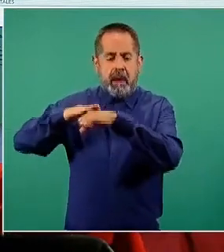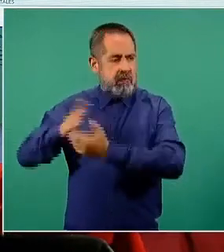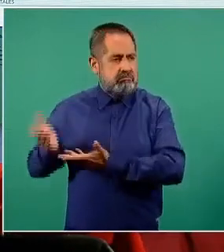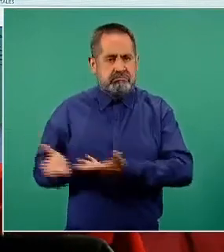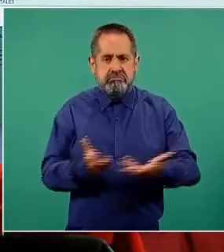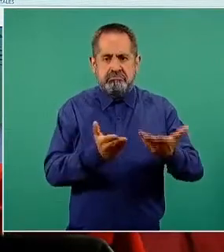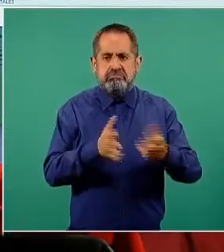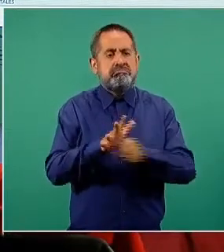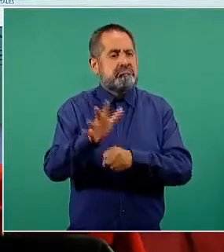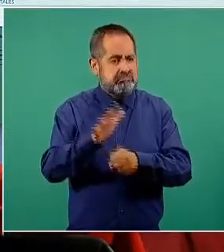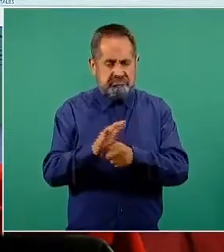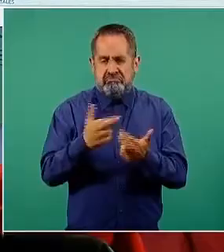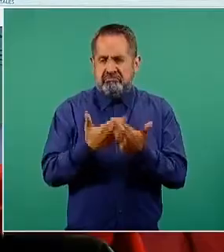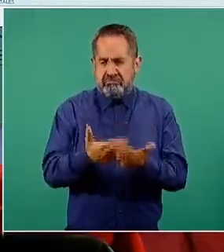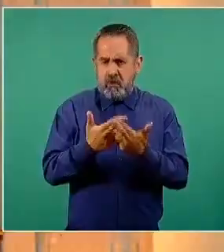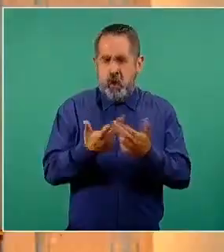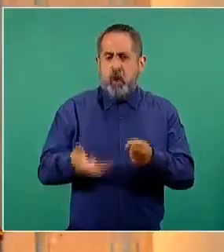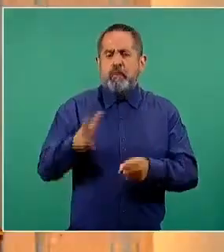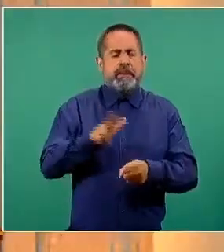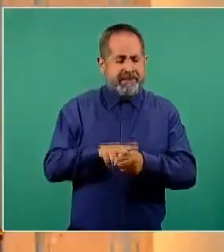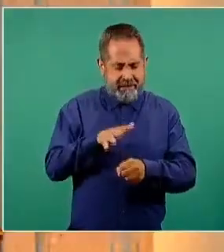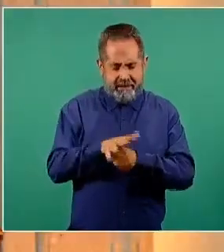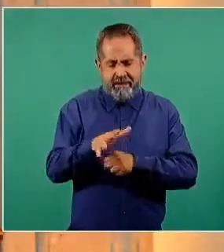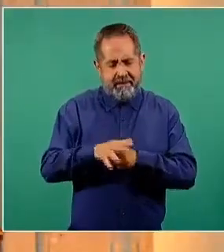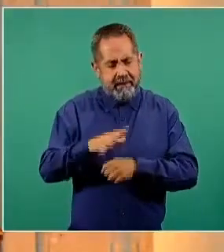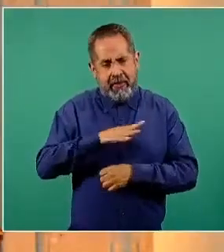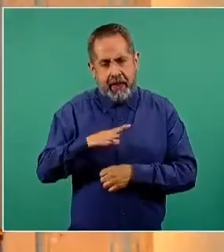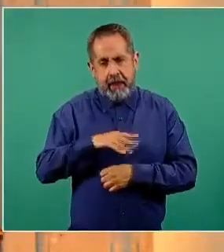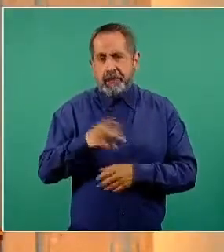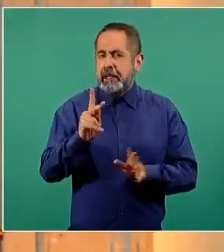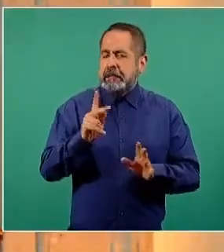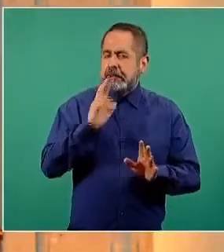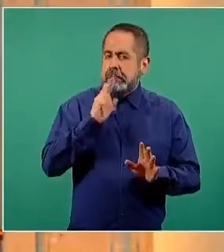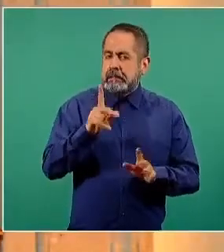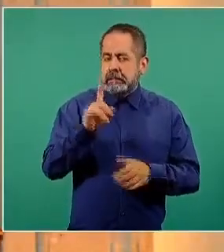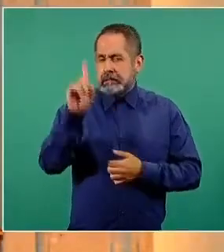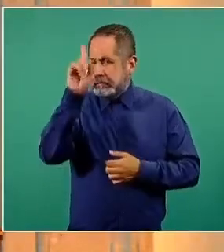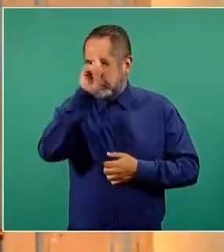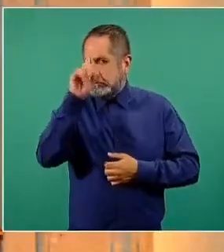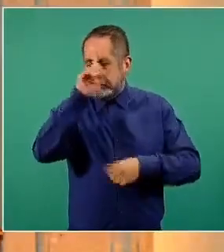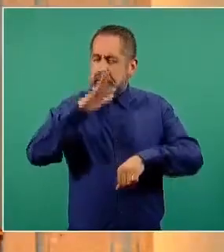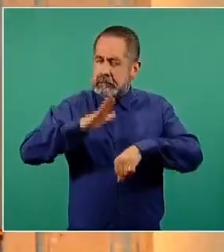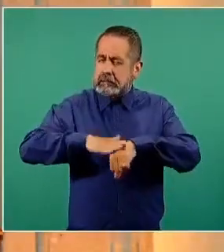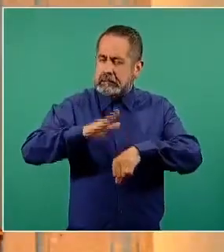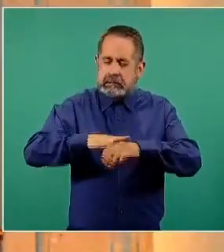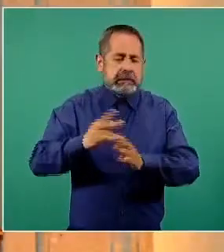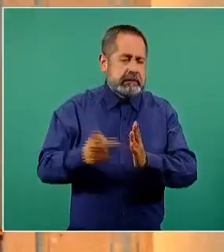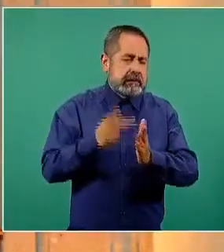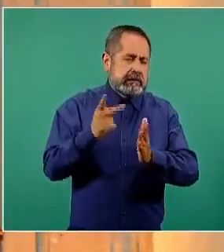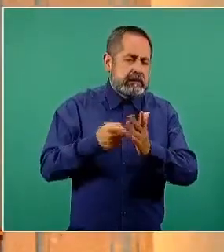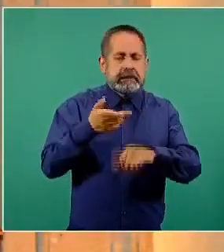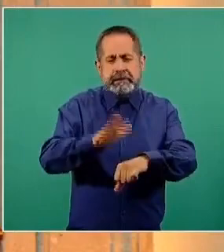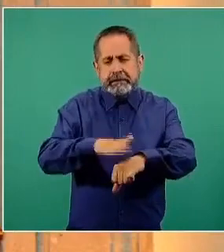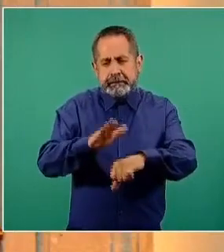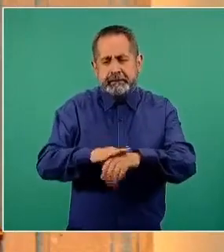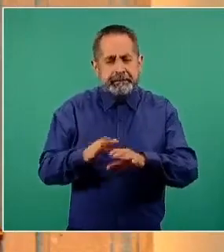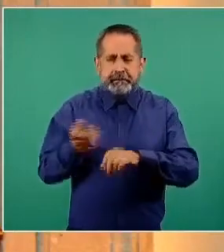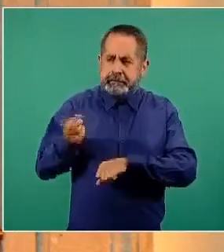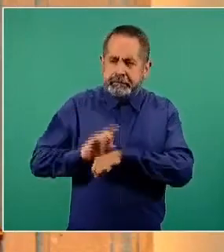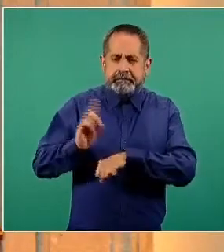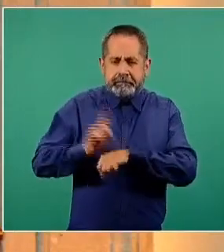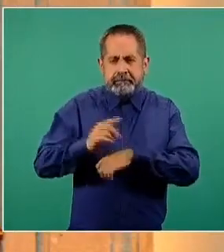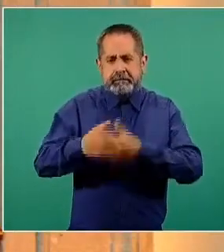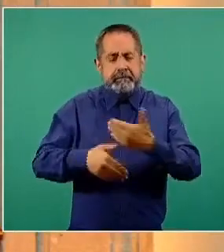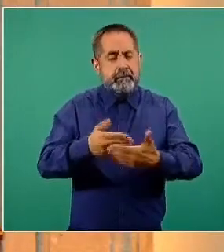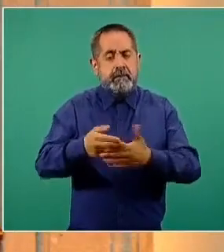pudiera ocurrir en siguientes semanas. Para que esto no ocurra, obviamente, la recomendación, como lo hemos estado diciendo día con día, es